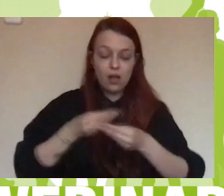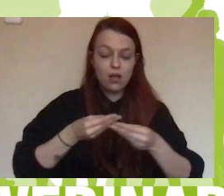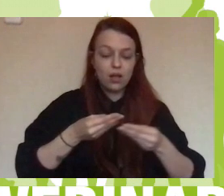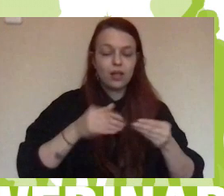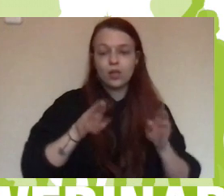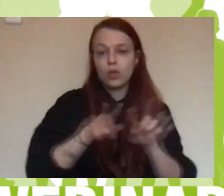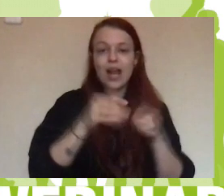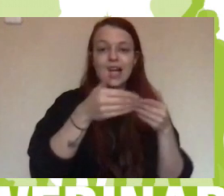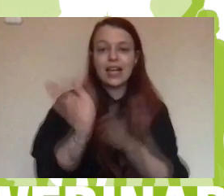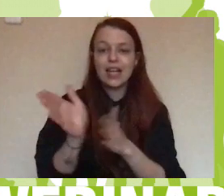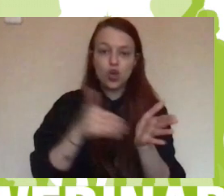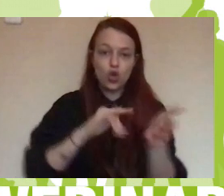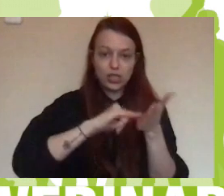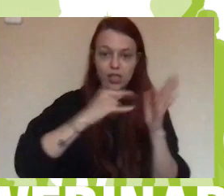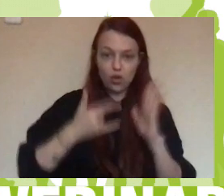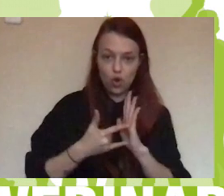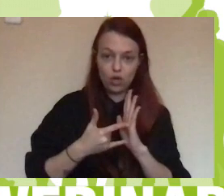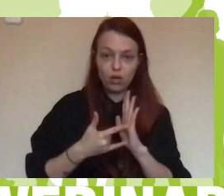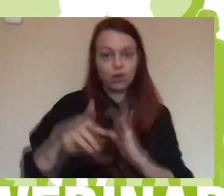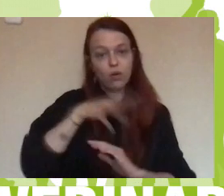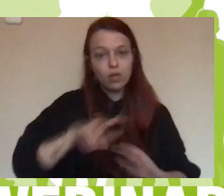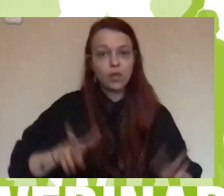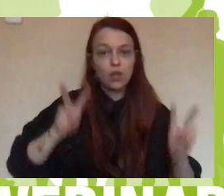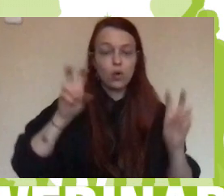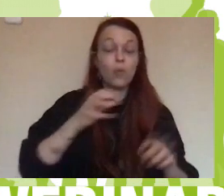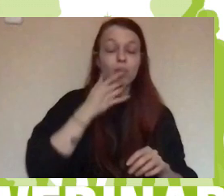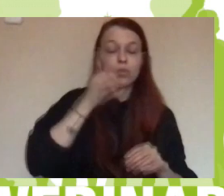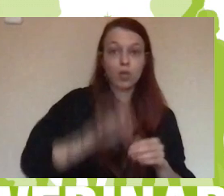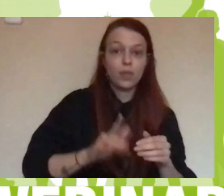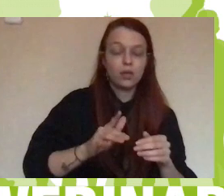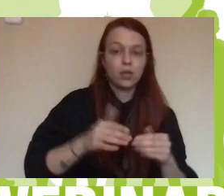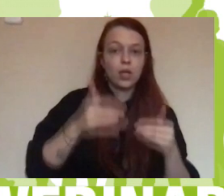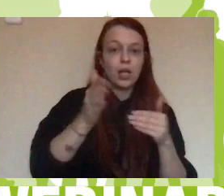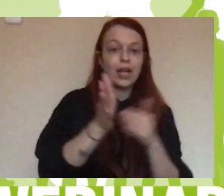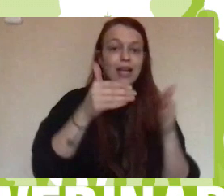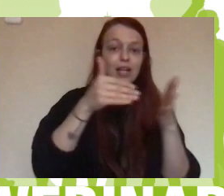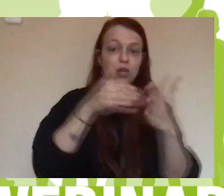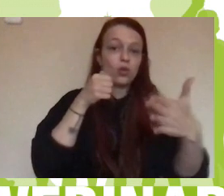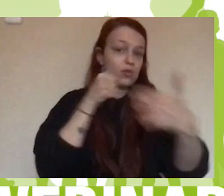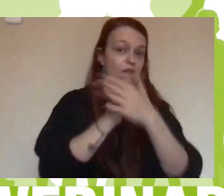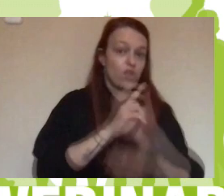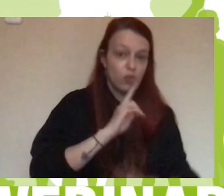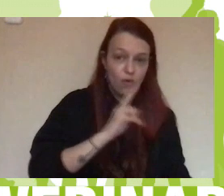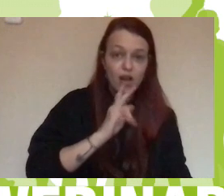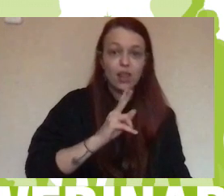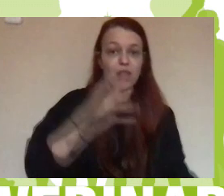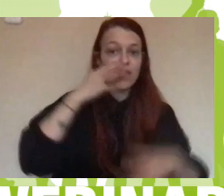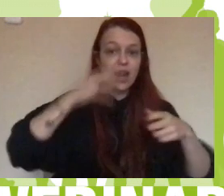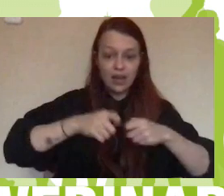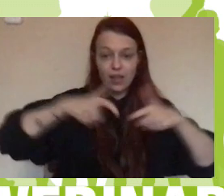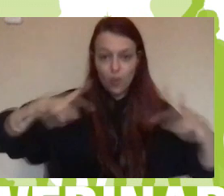tuvimos nuevos espacios, el rincón de croma, el rincón de la realidad aumentada, de la robótica.